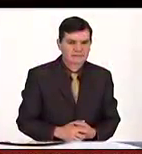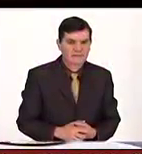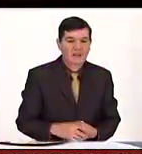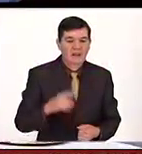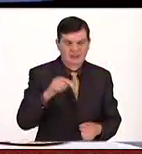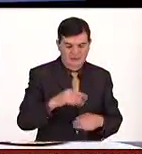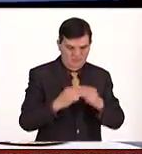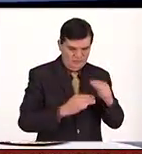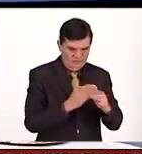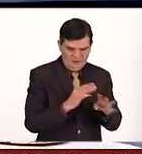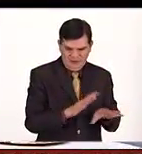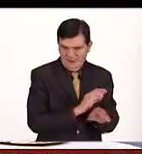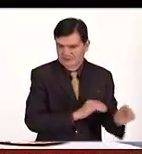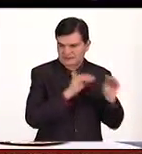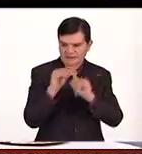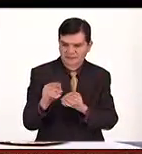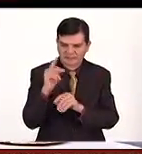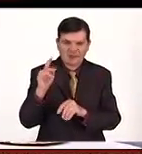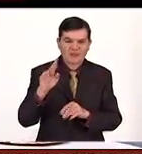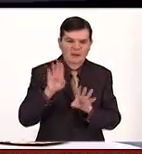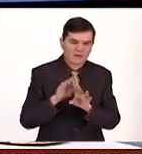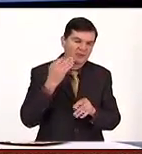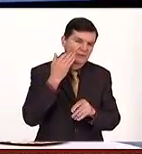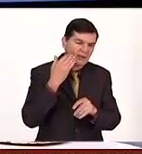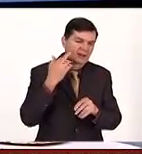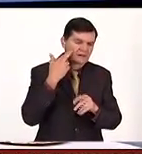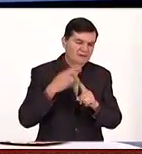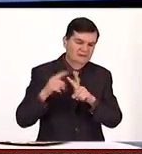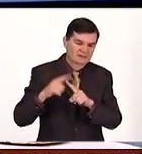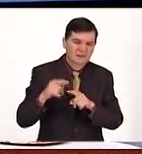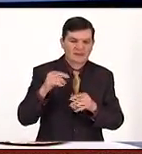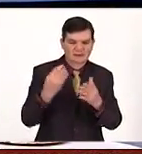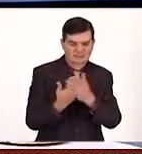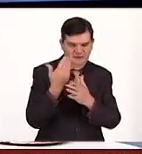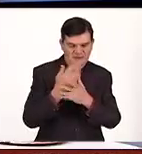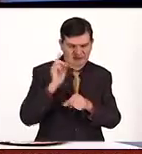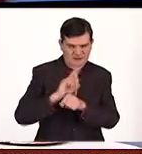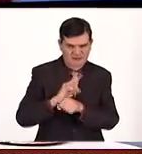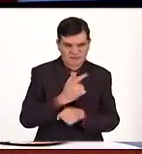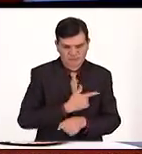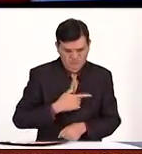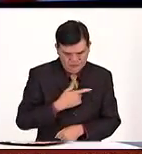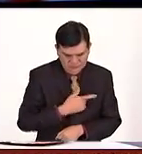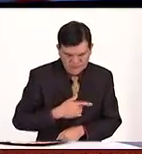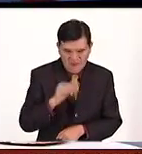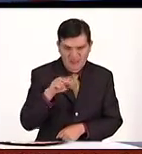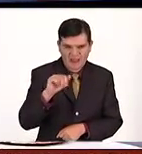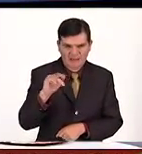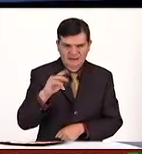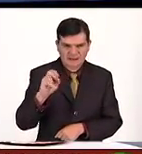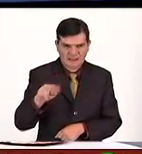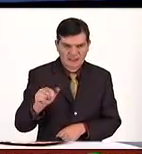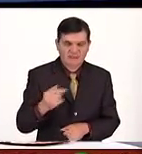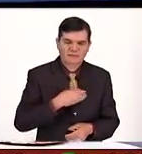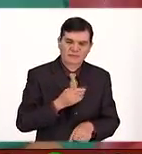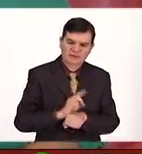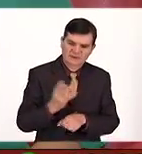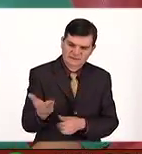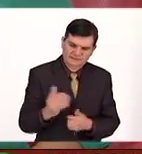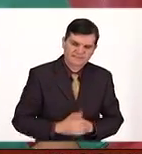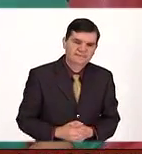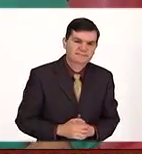de este mundo real nos vamos al virtual como todas las mañanas con mucho gusto con Ana Cristina Alverana Cris, muy buenos días.